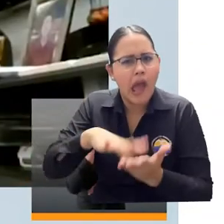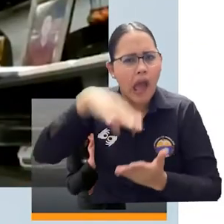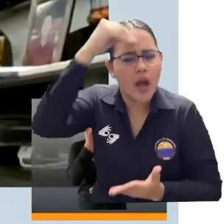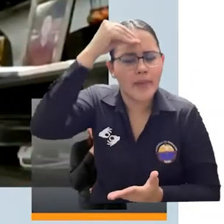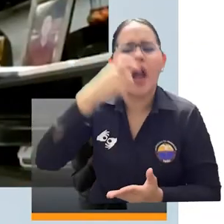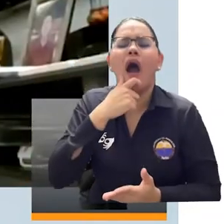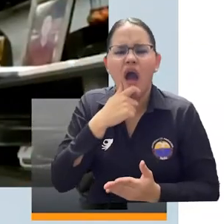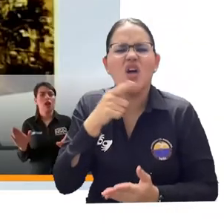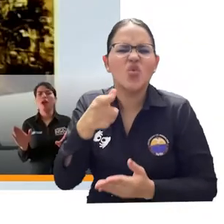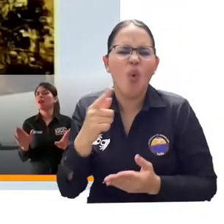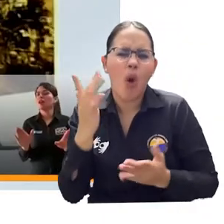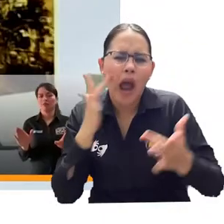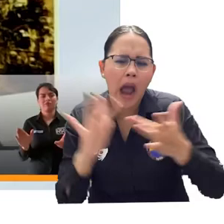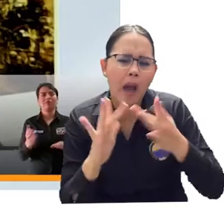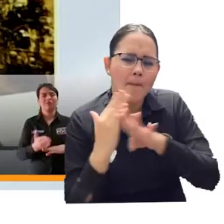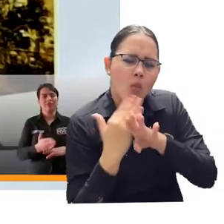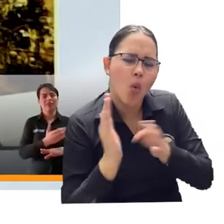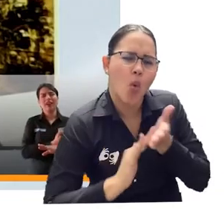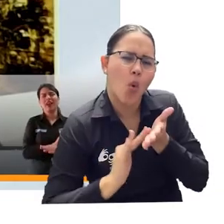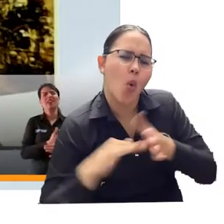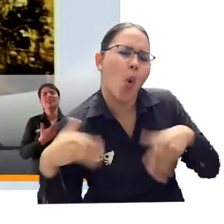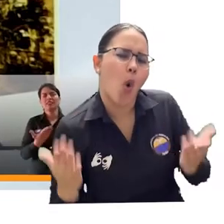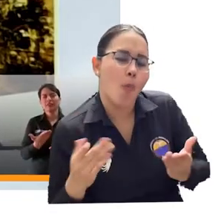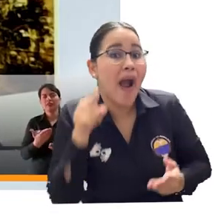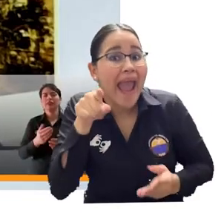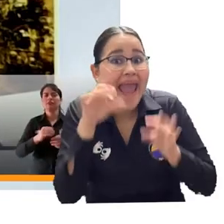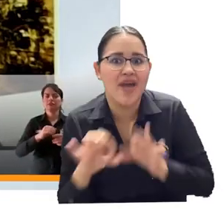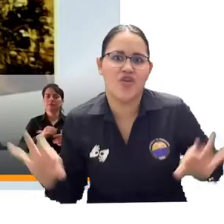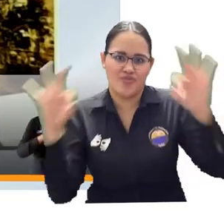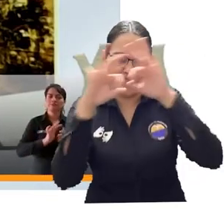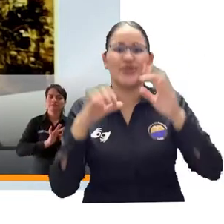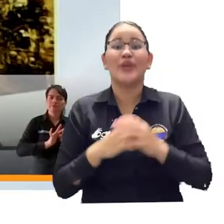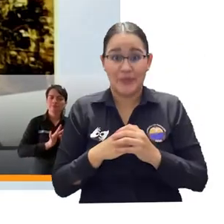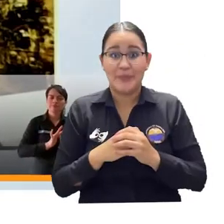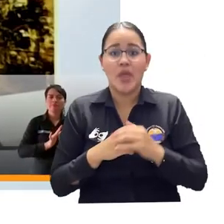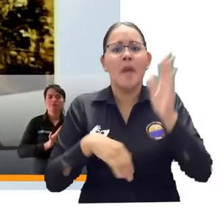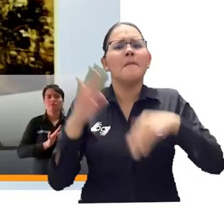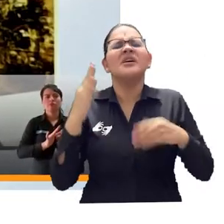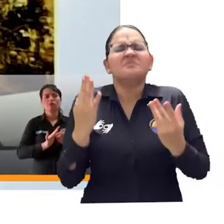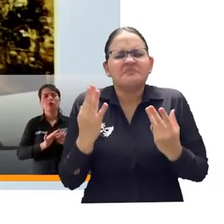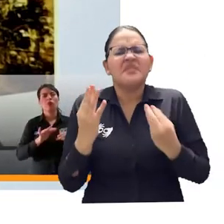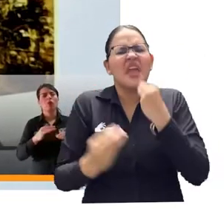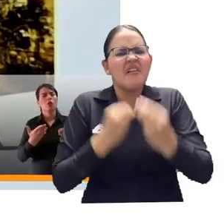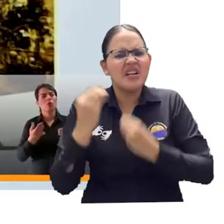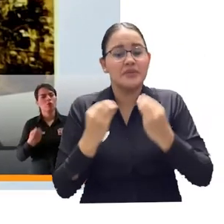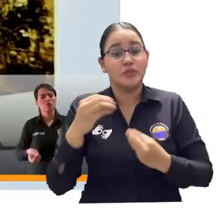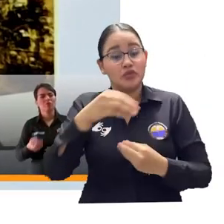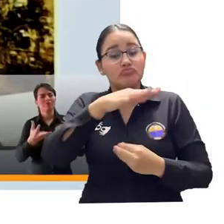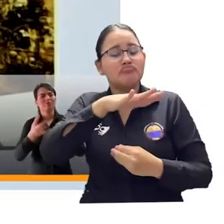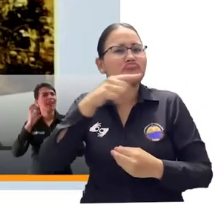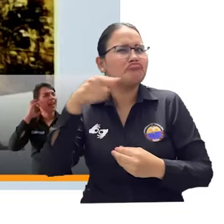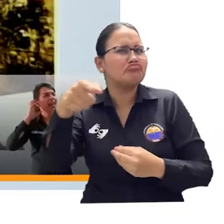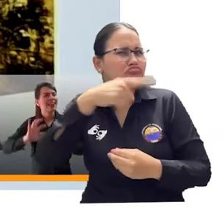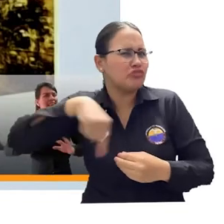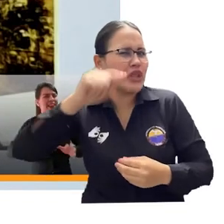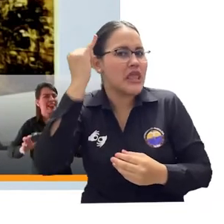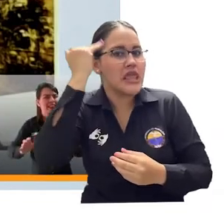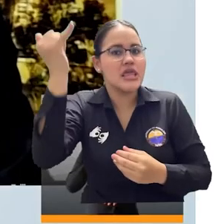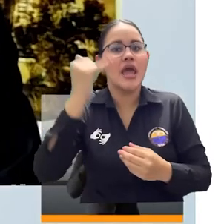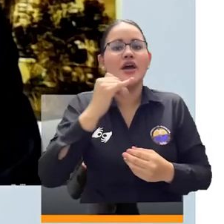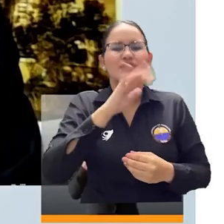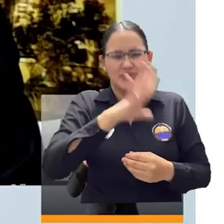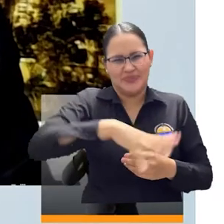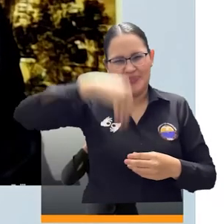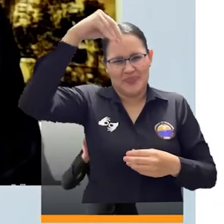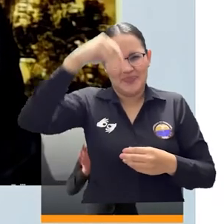resolver el estudiante. Implementamos Unipaz Radiofónica, que fue utilizar la red de emisoras comunitarias del Magdalena Medio